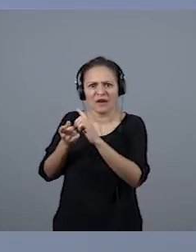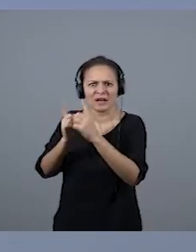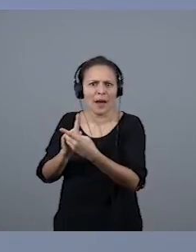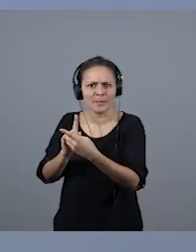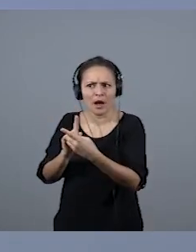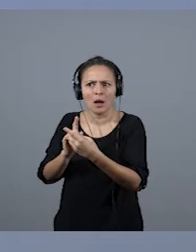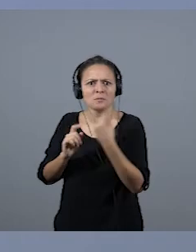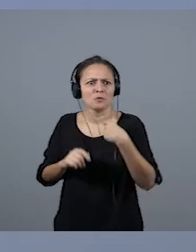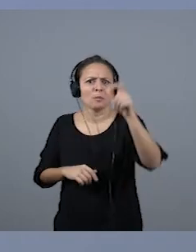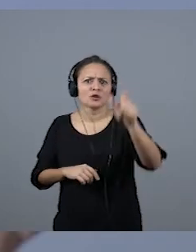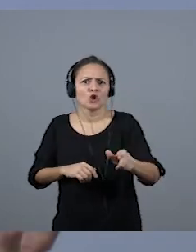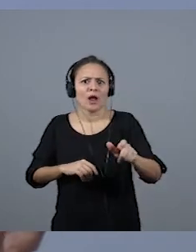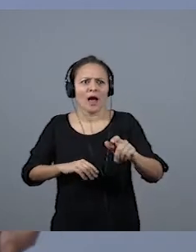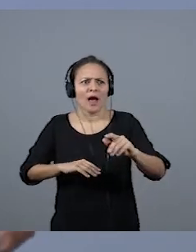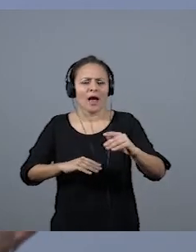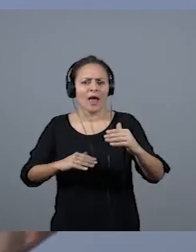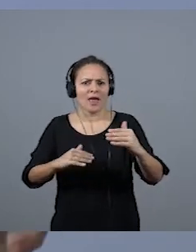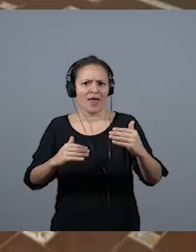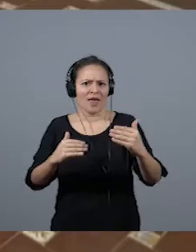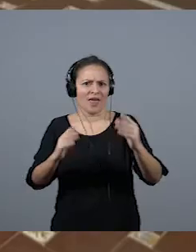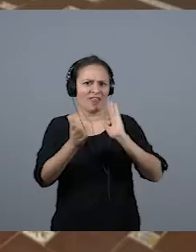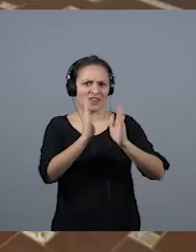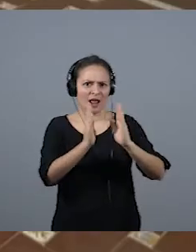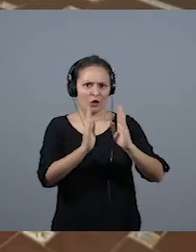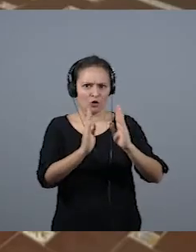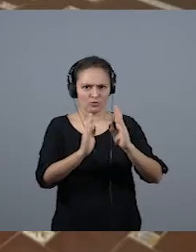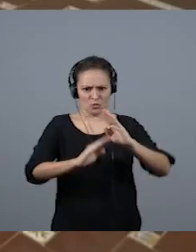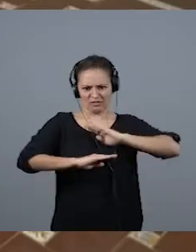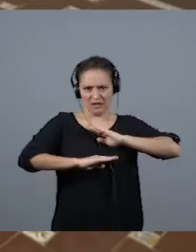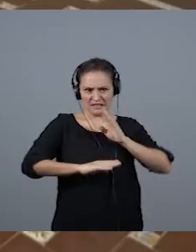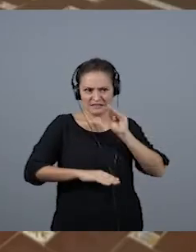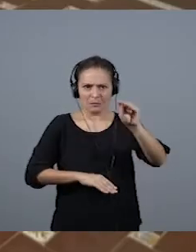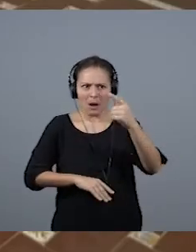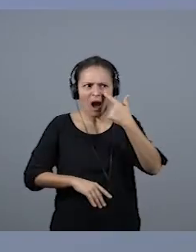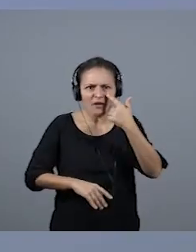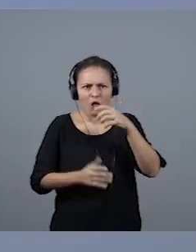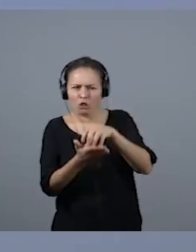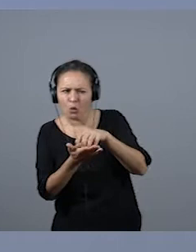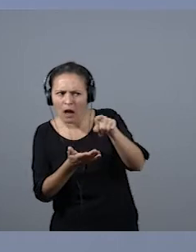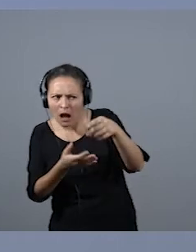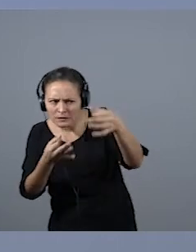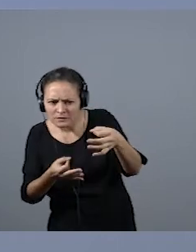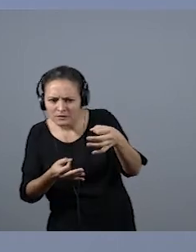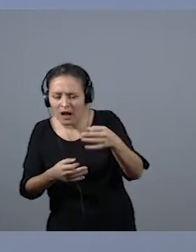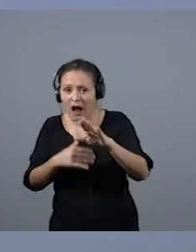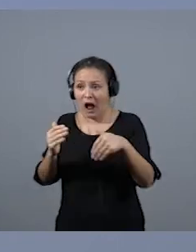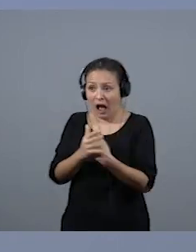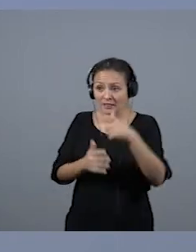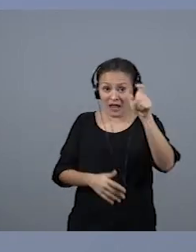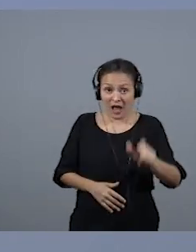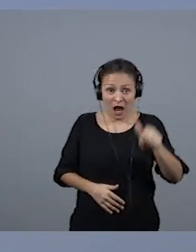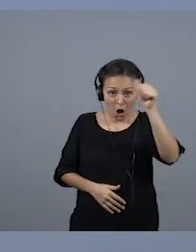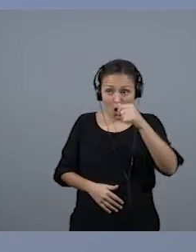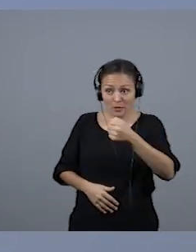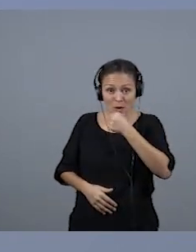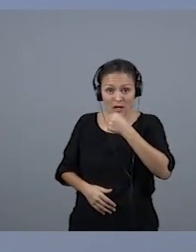del Tenerife, para ver si era verdad, dudando de lo que estaba diciendo, ¿no? Y el señor en antena entró y dijo, la felicito porque es la única que sabe